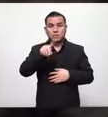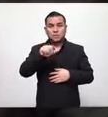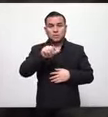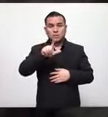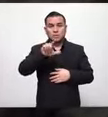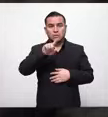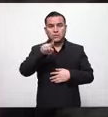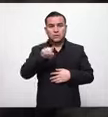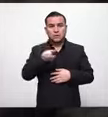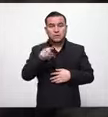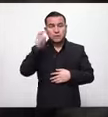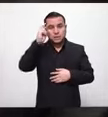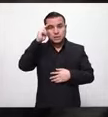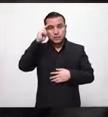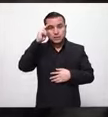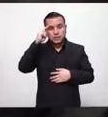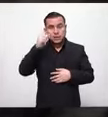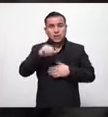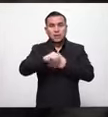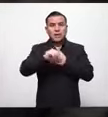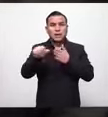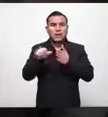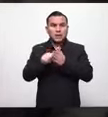mantiene la línea de apoyo